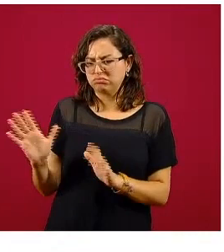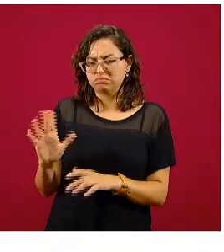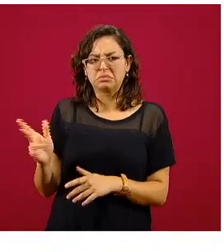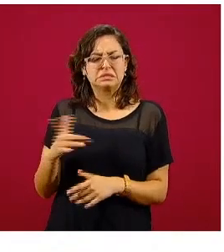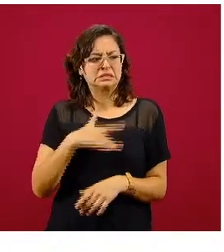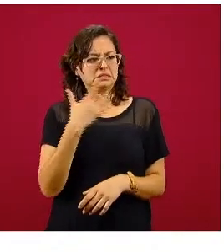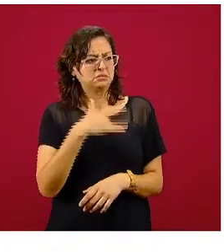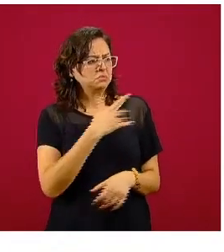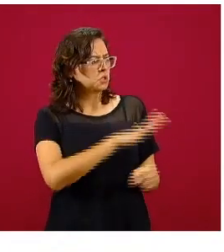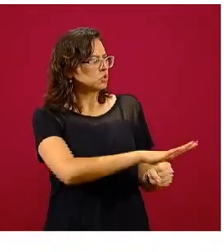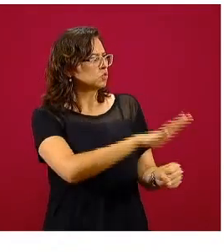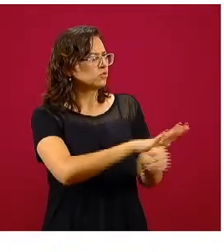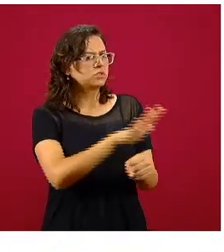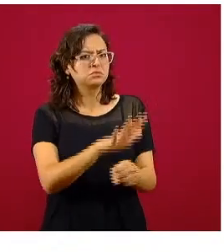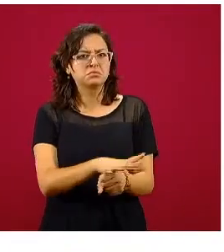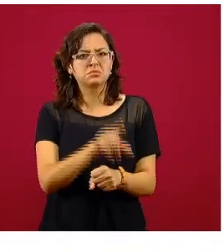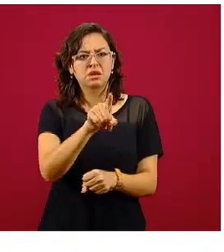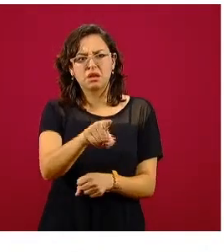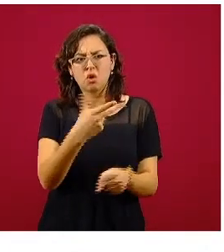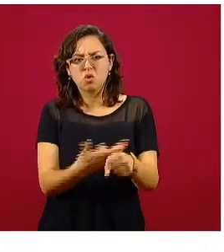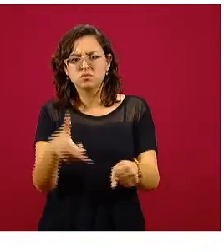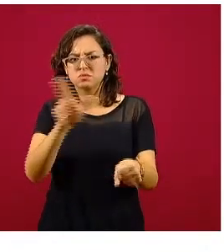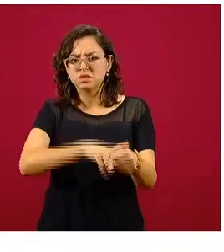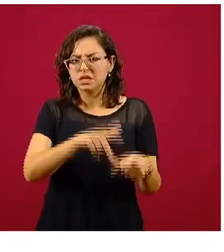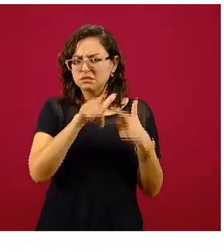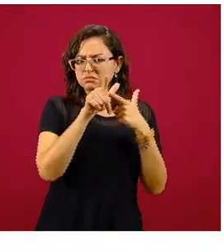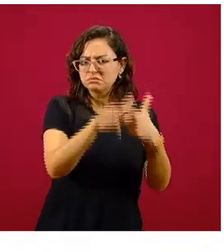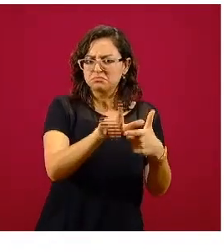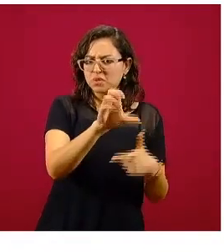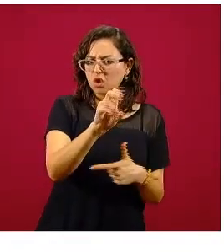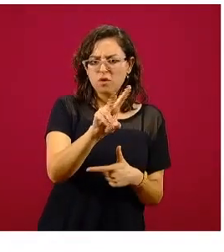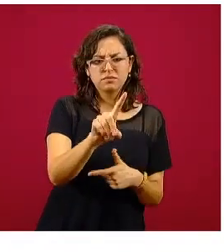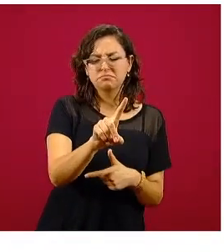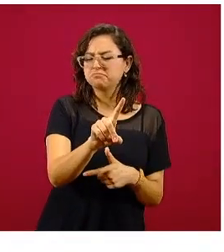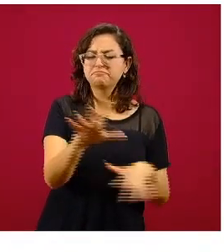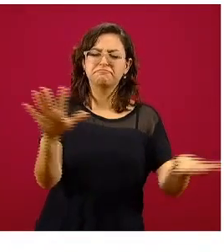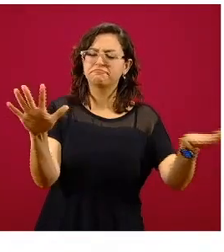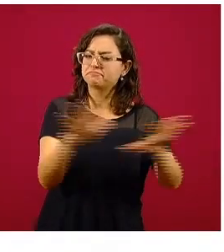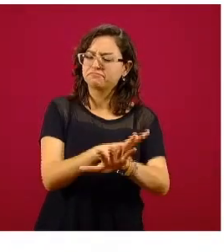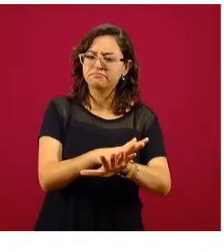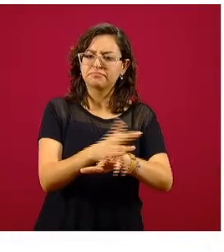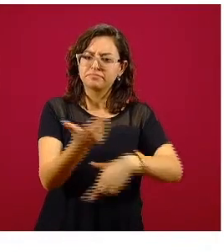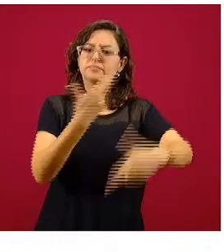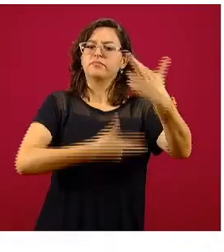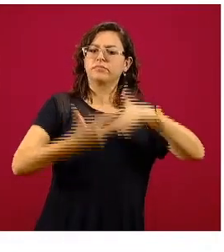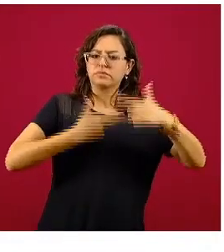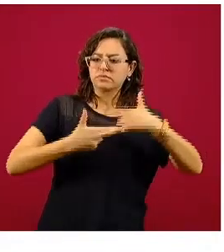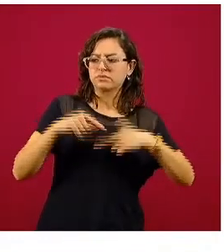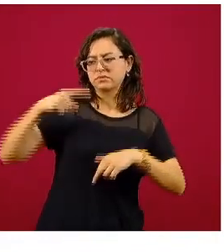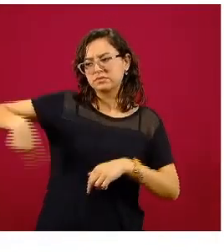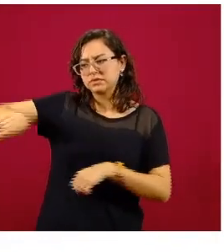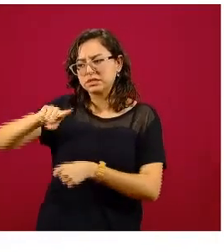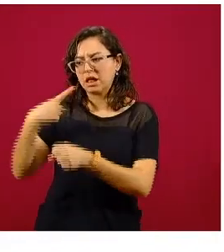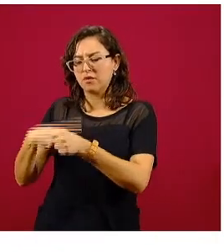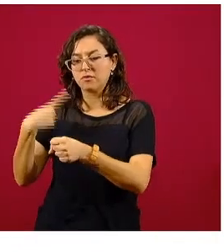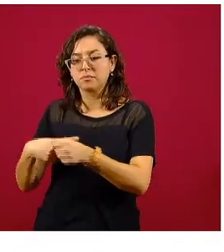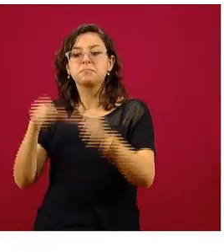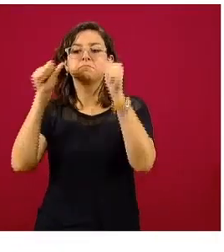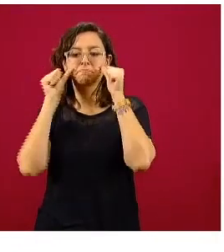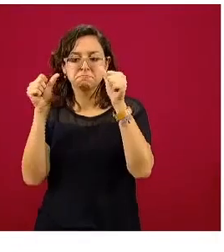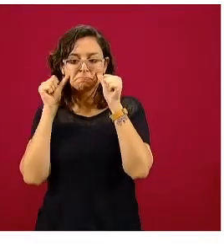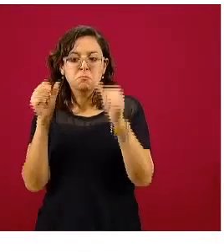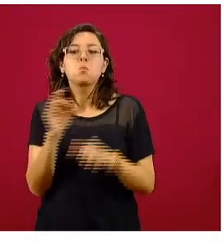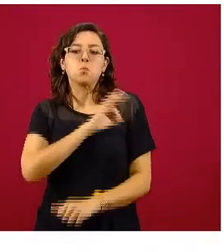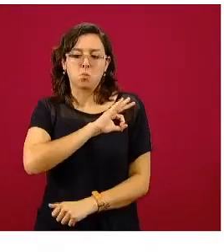destinar ahora la unidad al revés. En vez de tenerla para pacientes COVID, dado que tiene una capacidad muy importante, puede